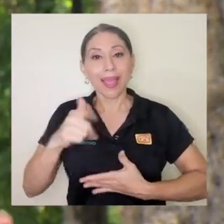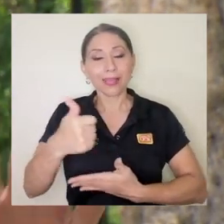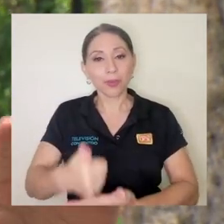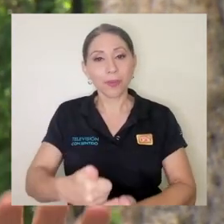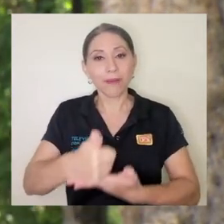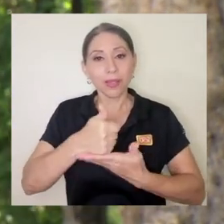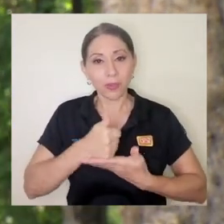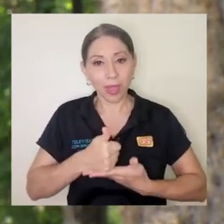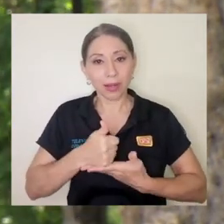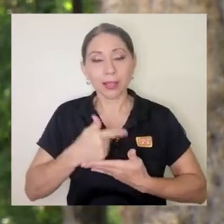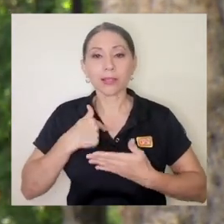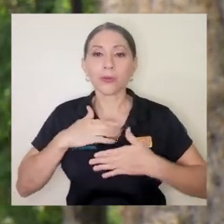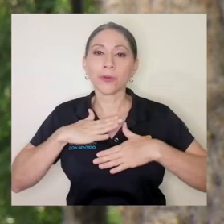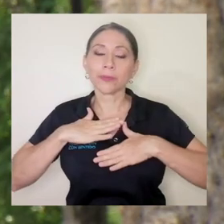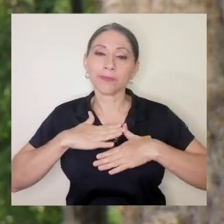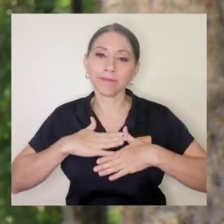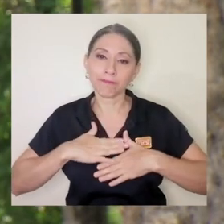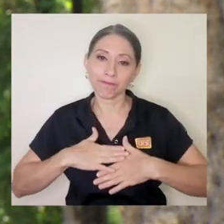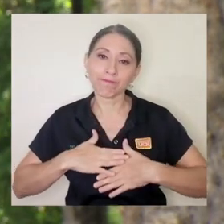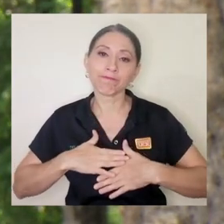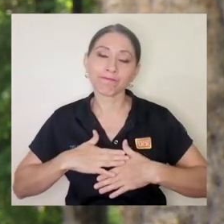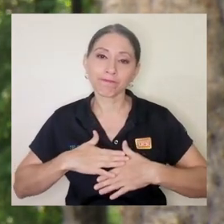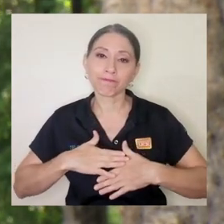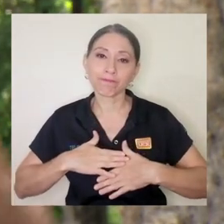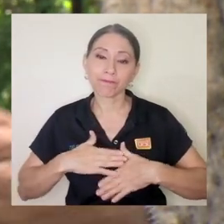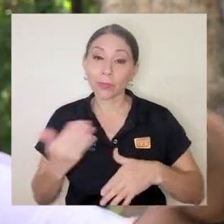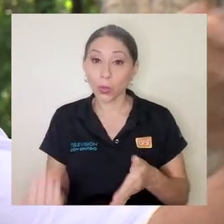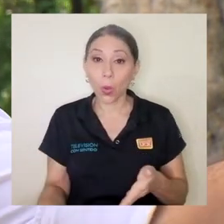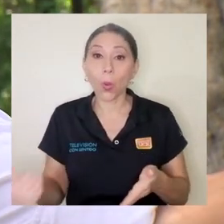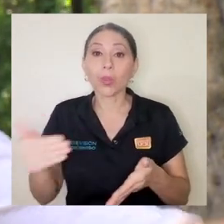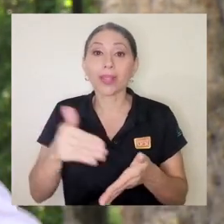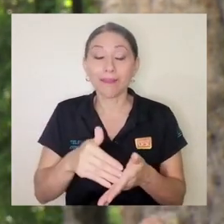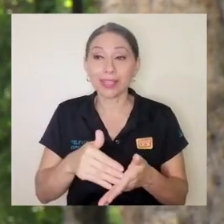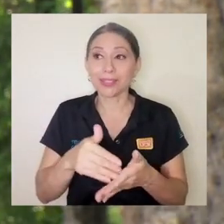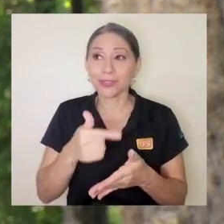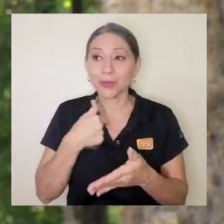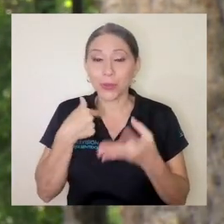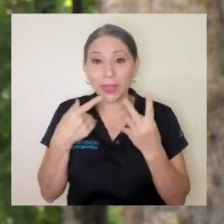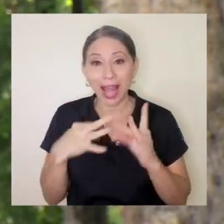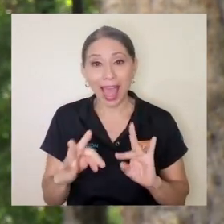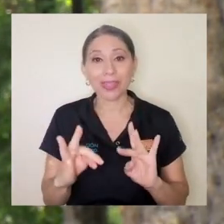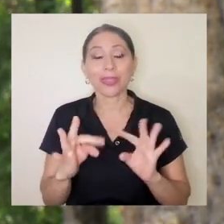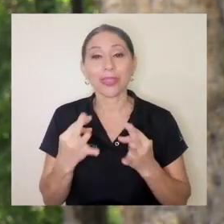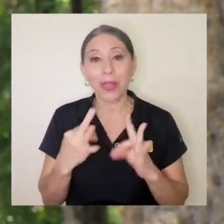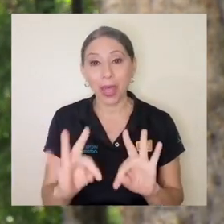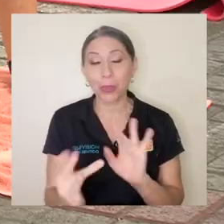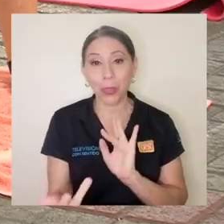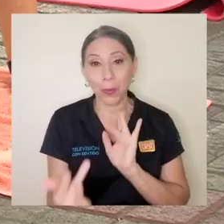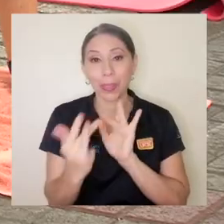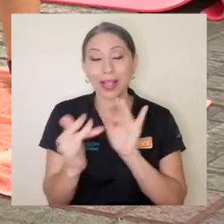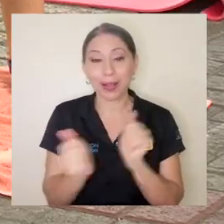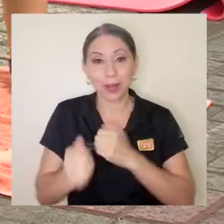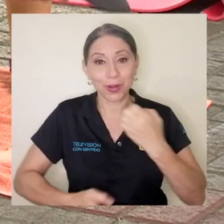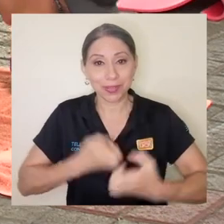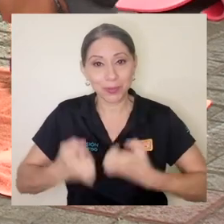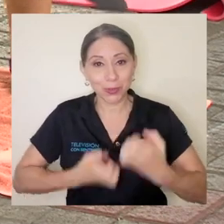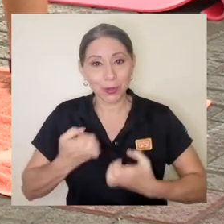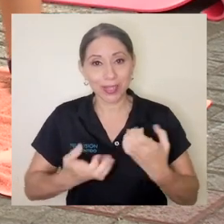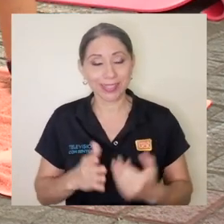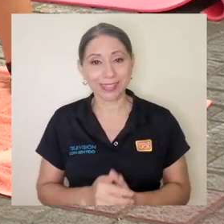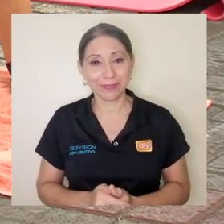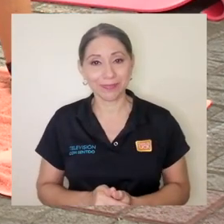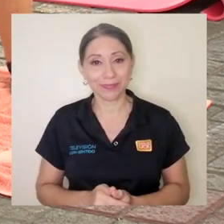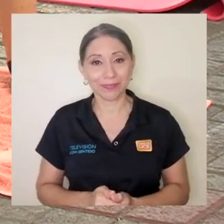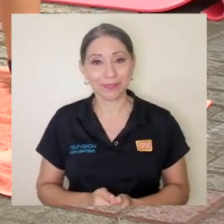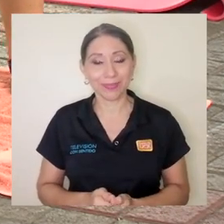a calmarme un poco y ahí sí otra vez trato de contactarme con esas emociones el tema de tratar